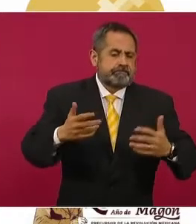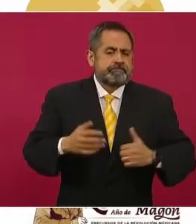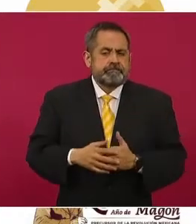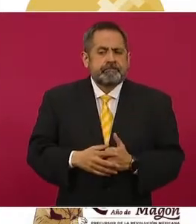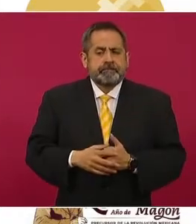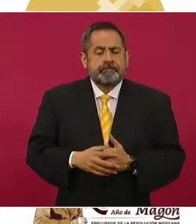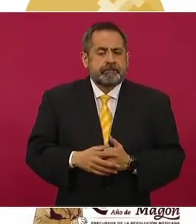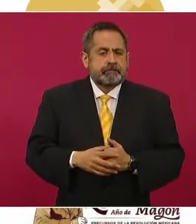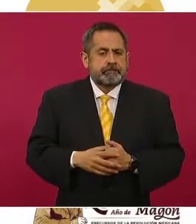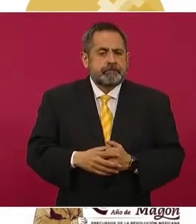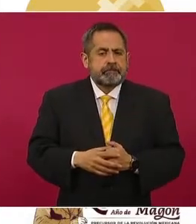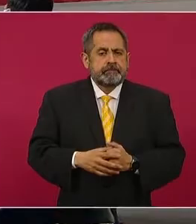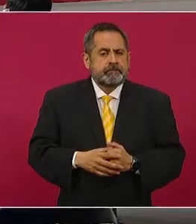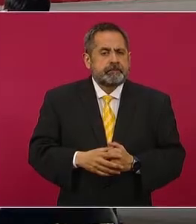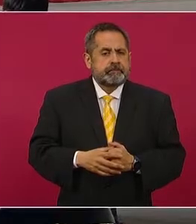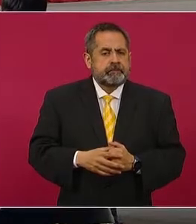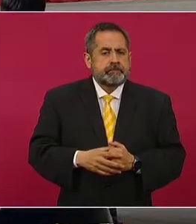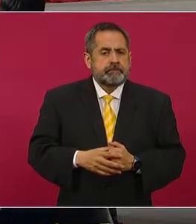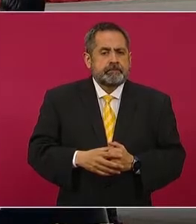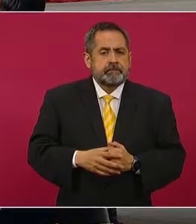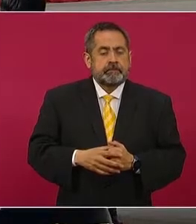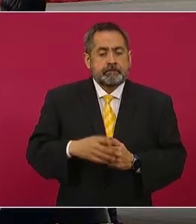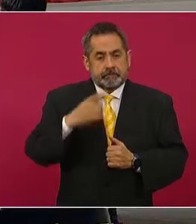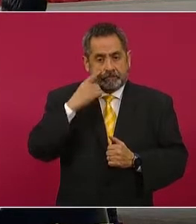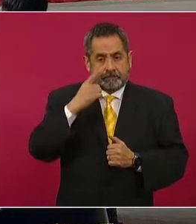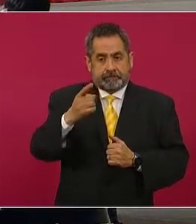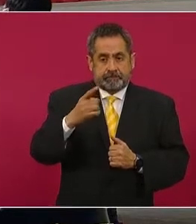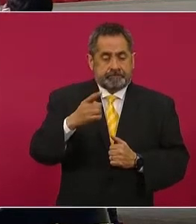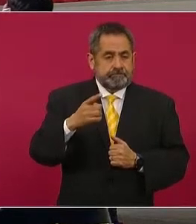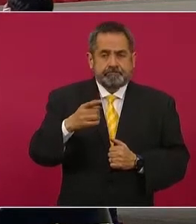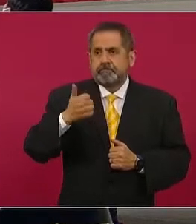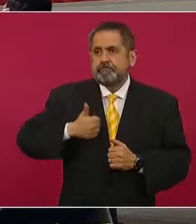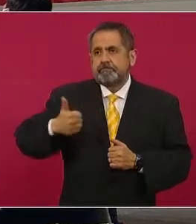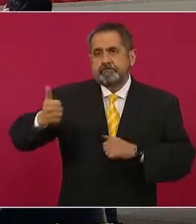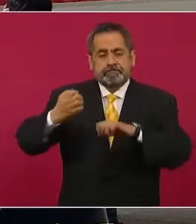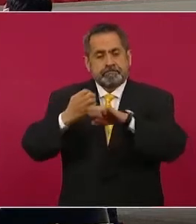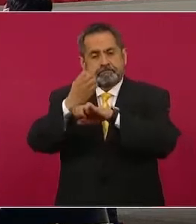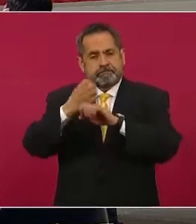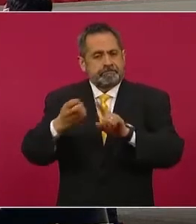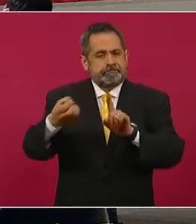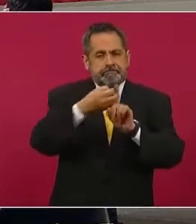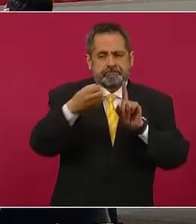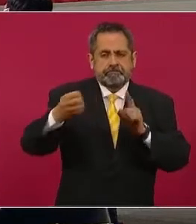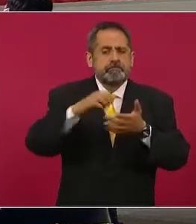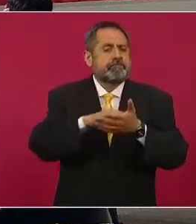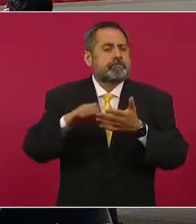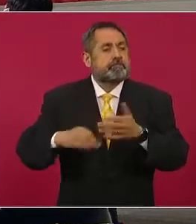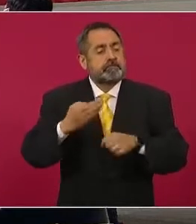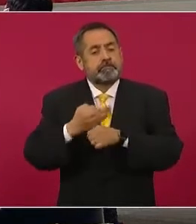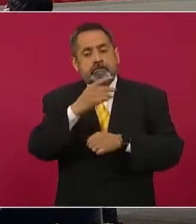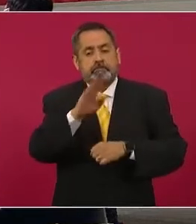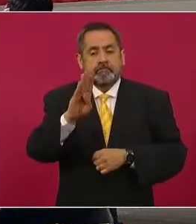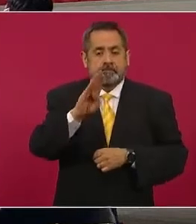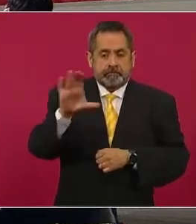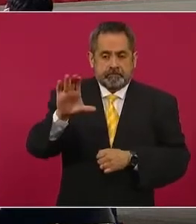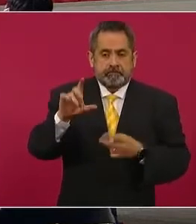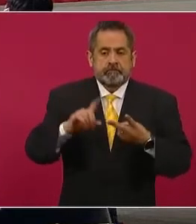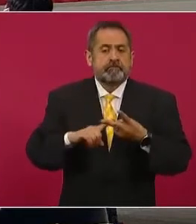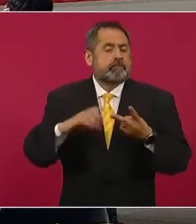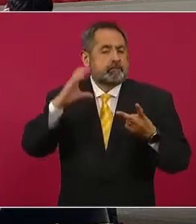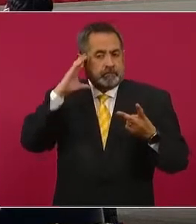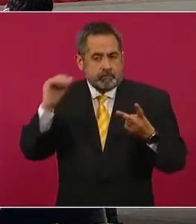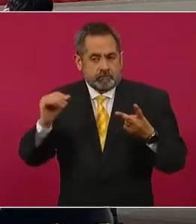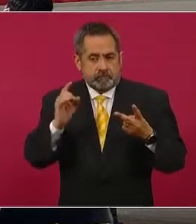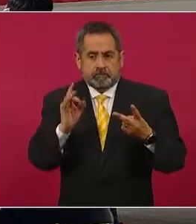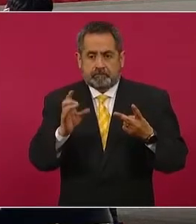ahorita vemos que por cuestiones de organización propia de cada estado, en el caso de Baja California y Colima, ya se